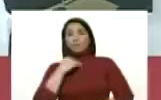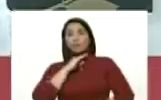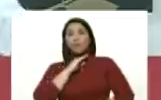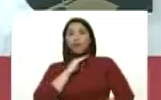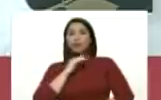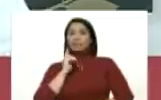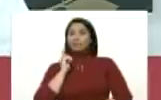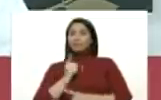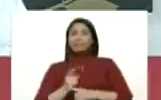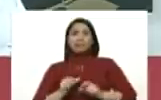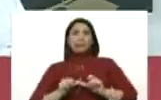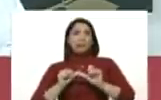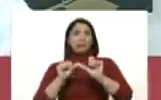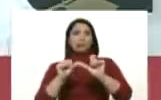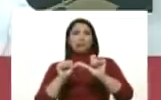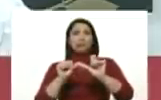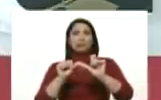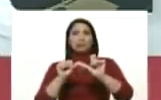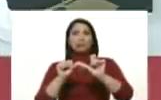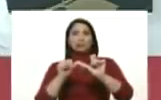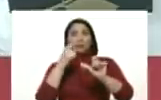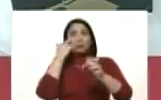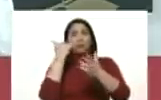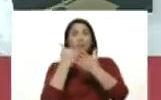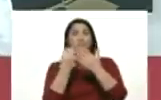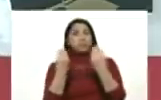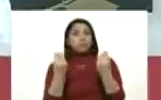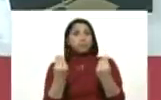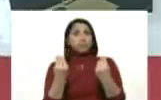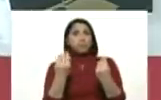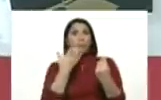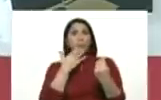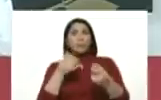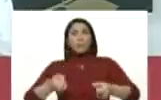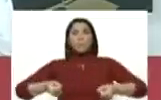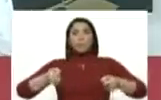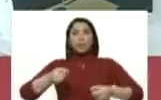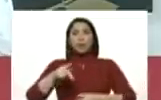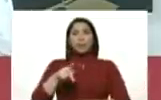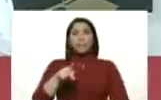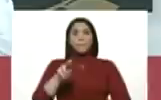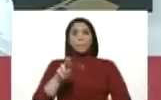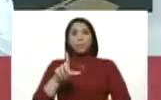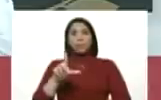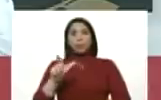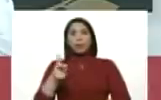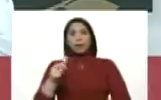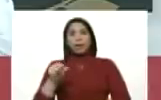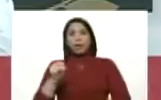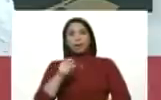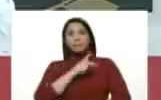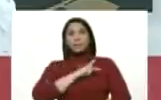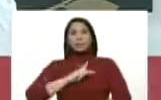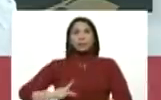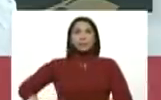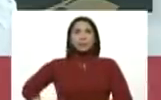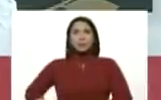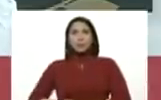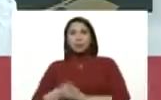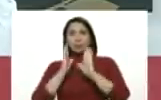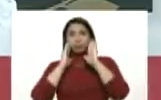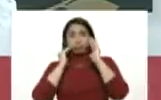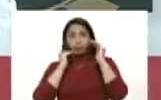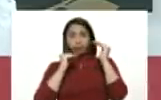continuar. Fíjense usted el caso que tuvimos en el mercado Las Pulgas. Vicepresidente, Ejecutivo, atención.